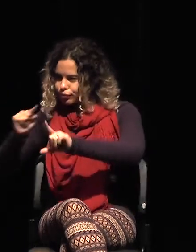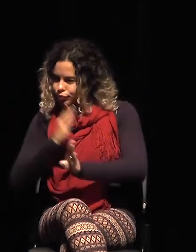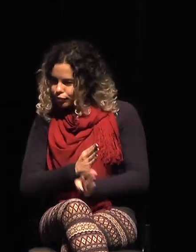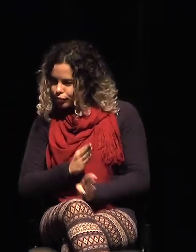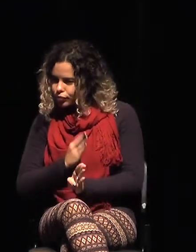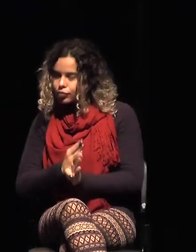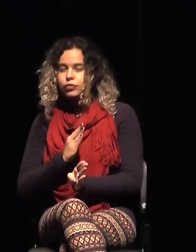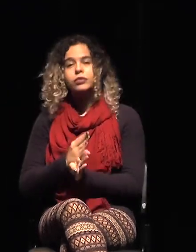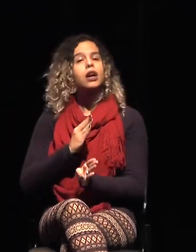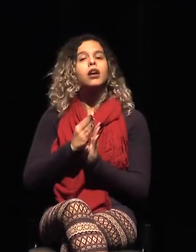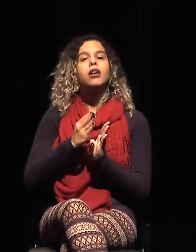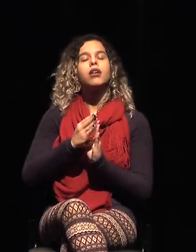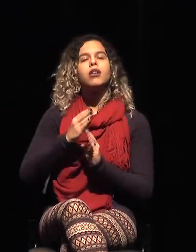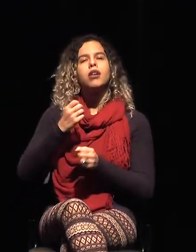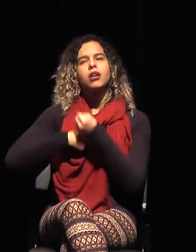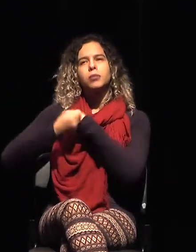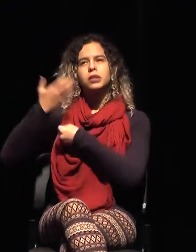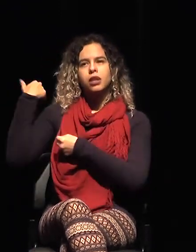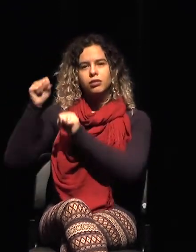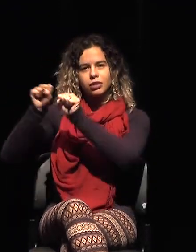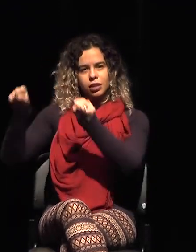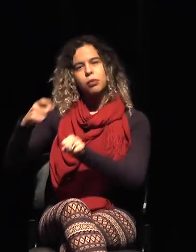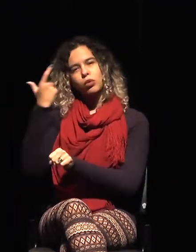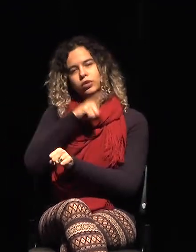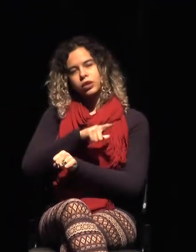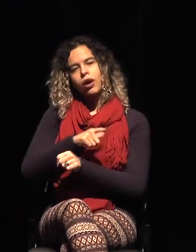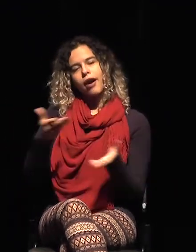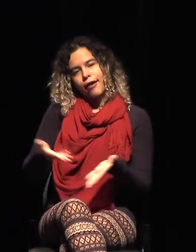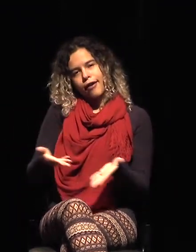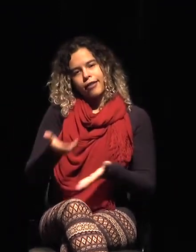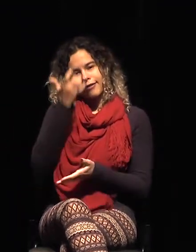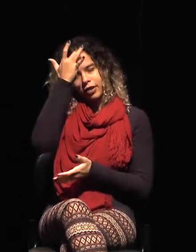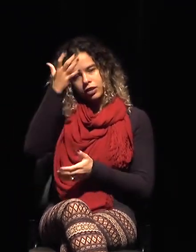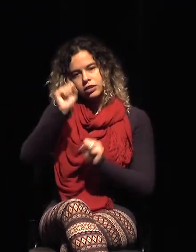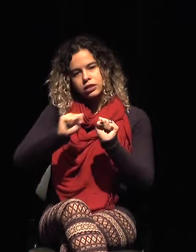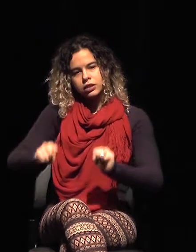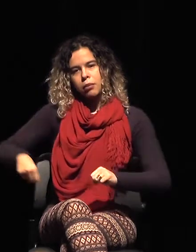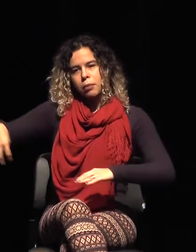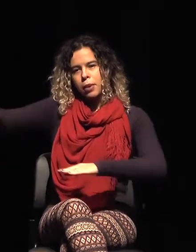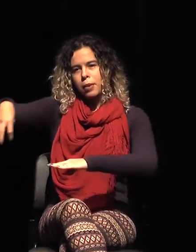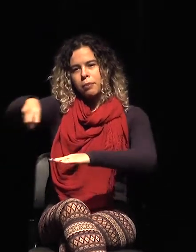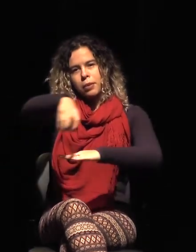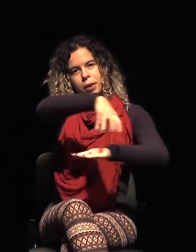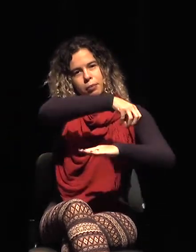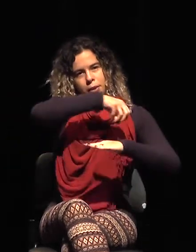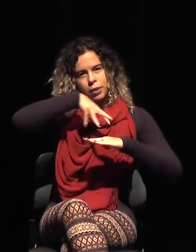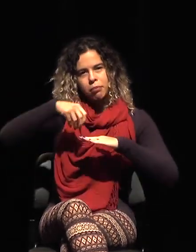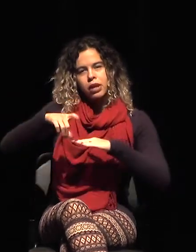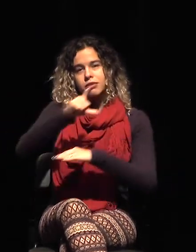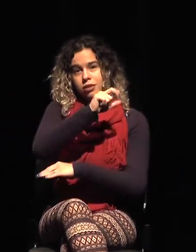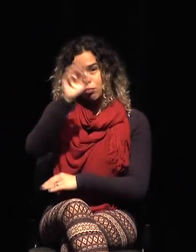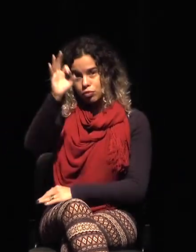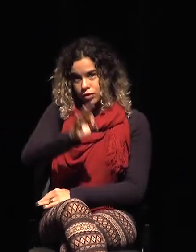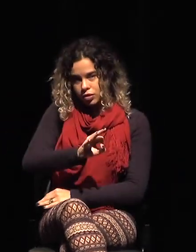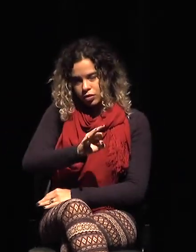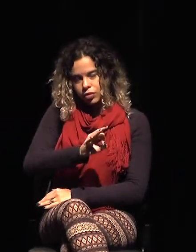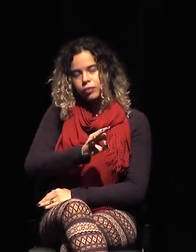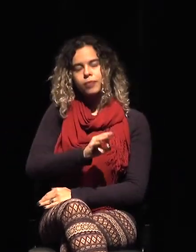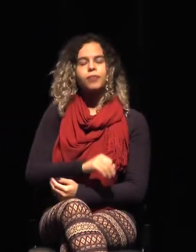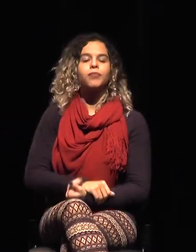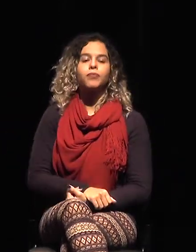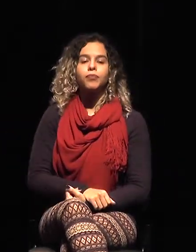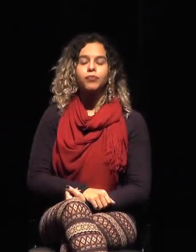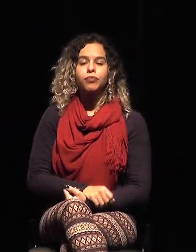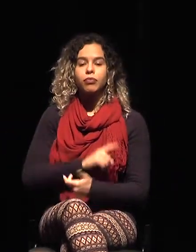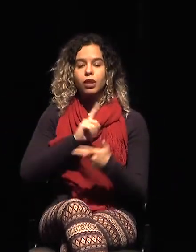del sistema, que es la fiscalización del 100% del escáner y también a través de los sistemas. A un paulo, mercancías expresas de 3